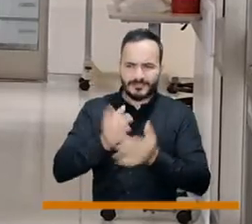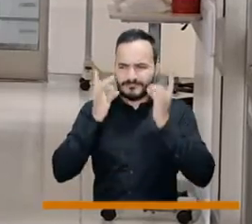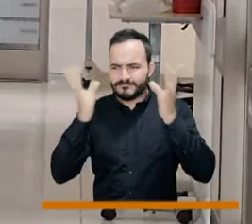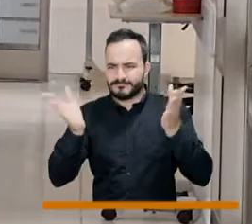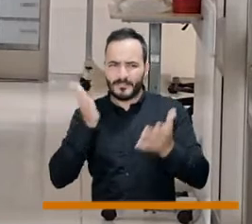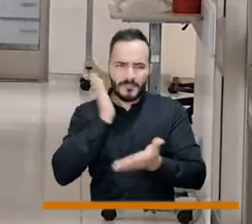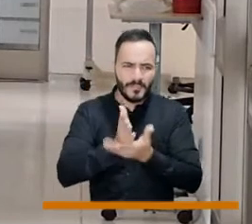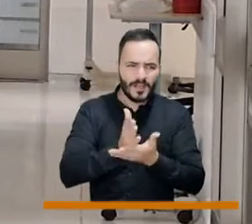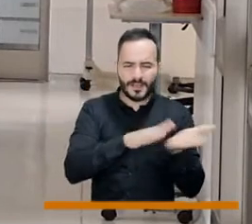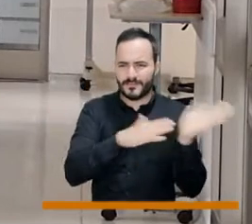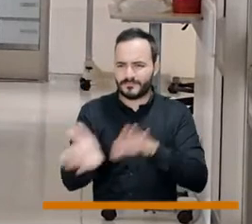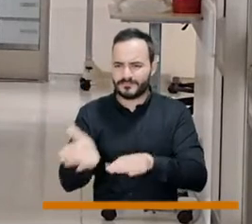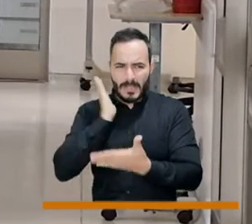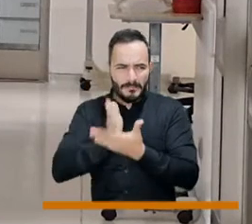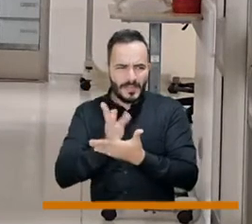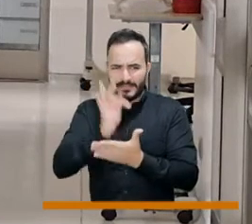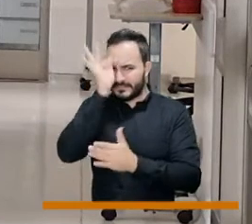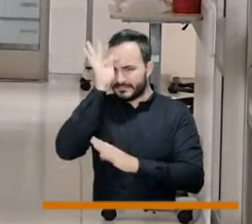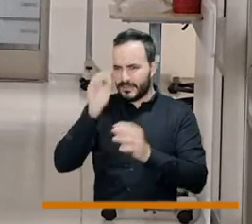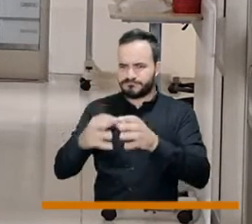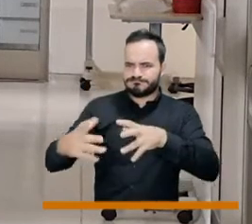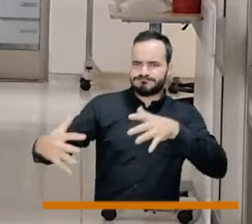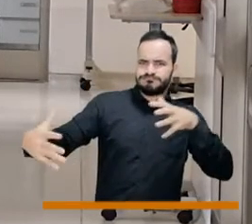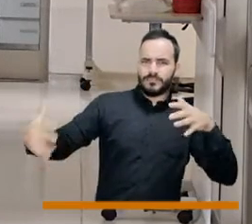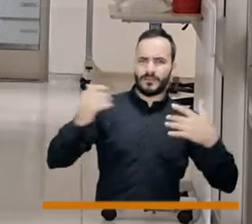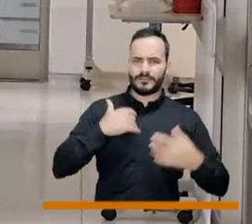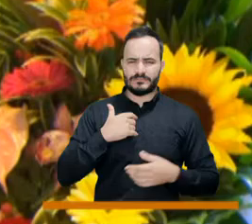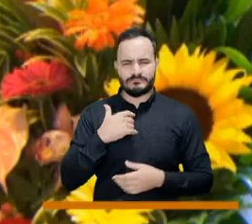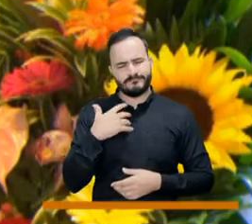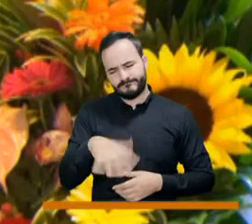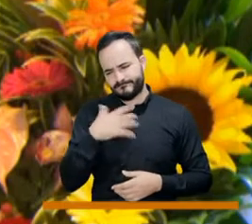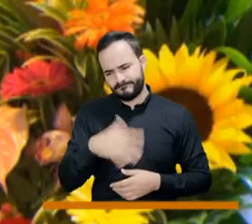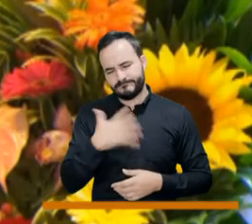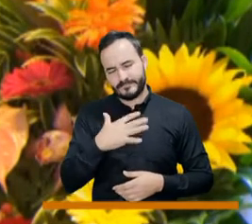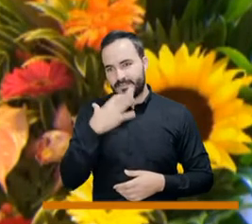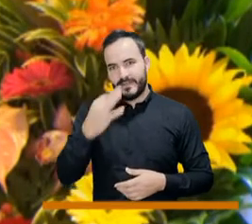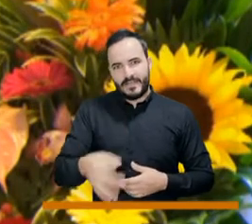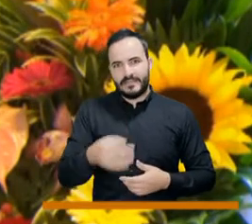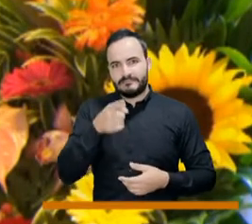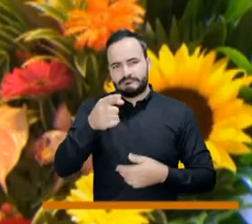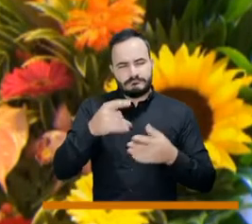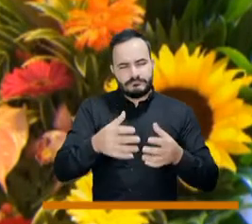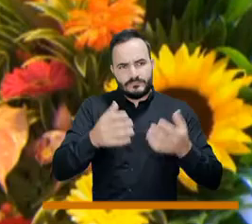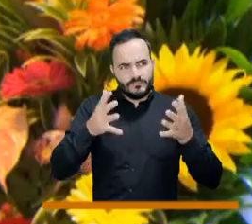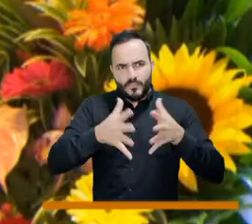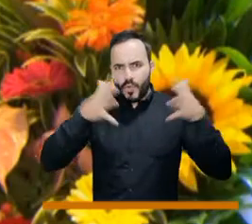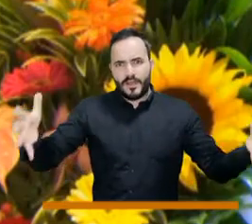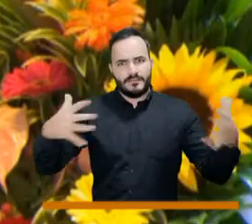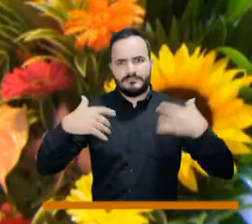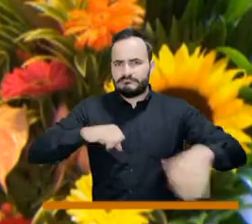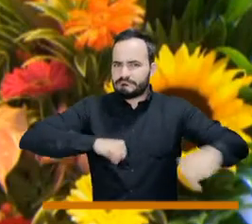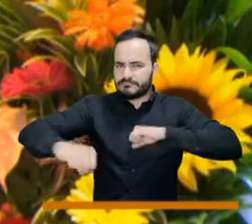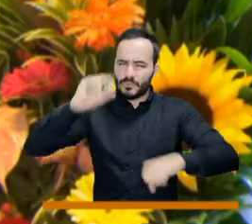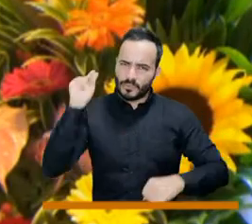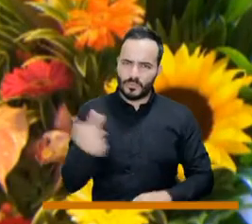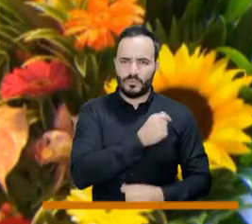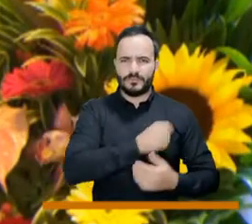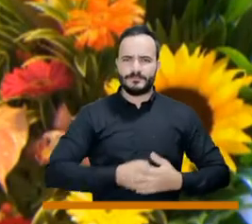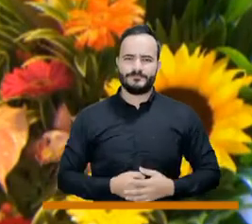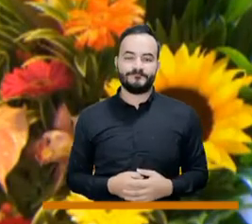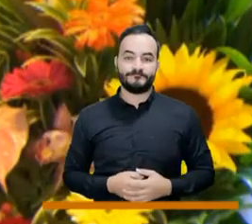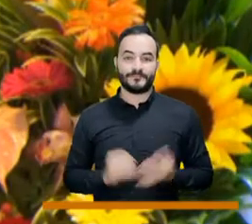casos graves o evitar muertes, hospitalizaciones, etc., es de una